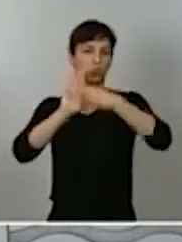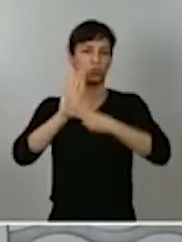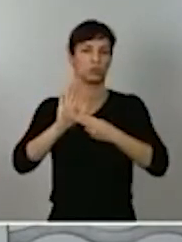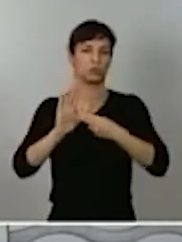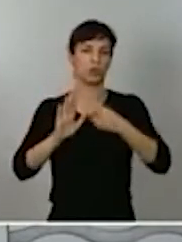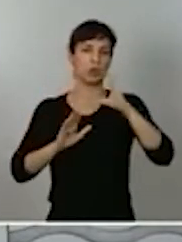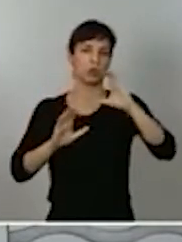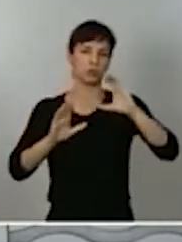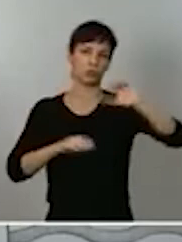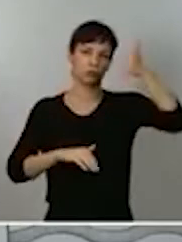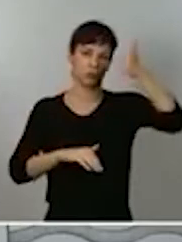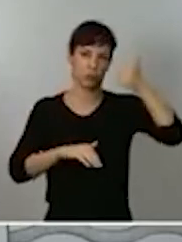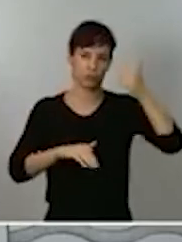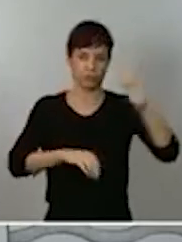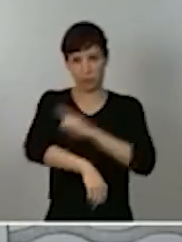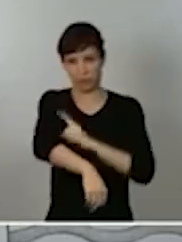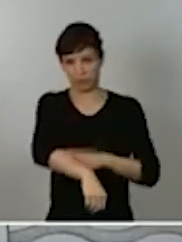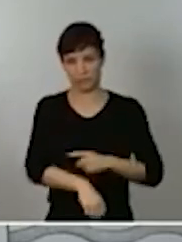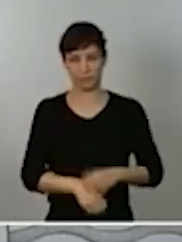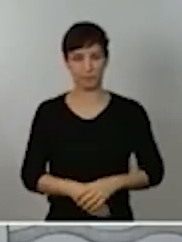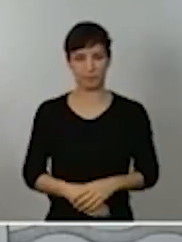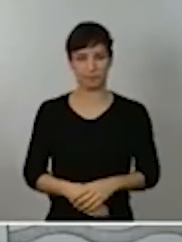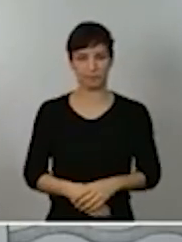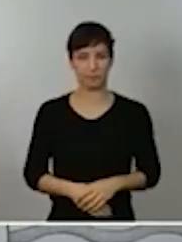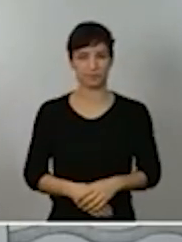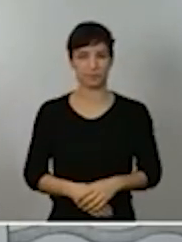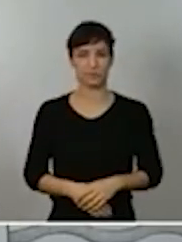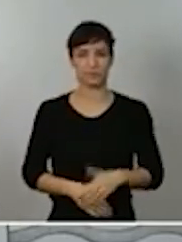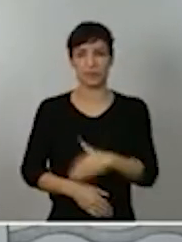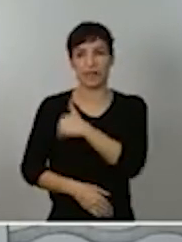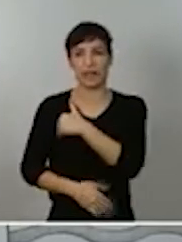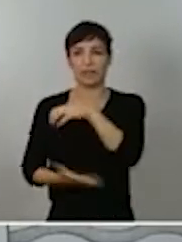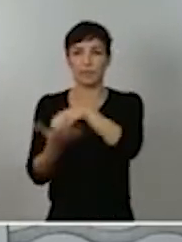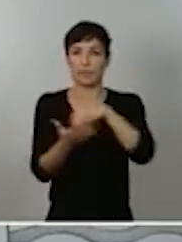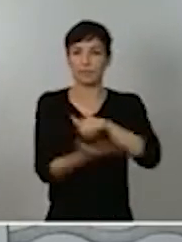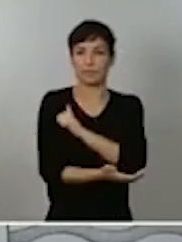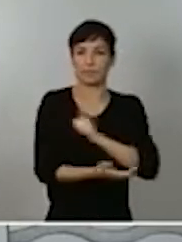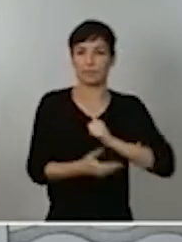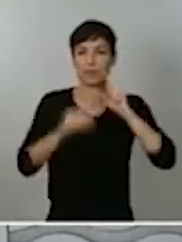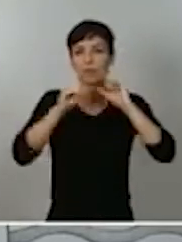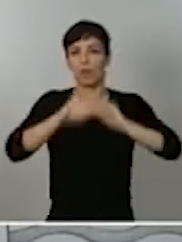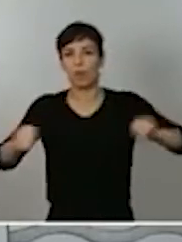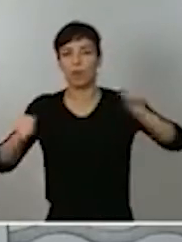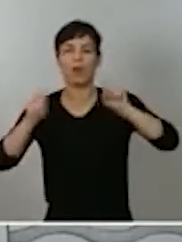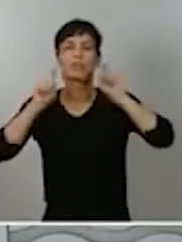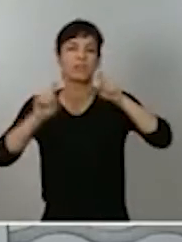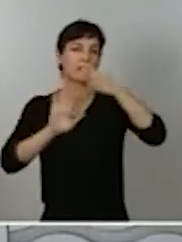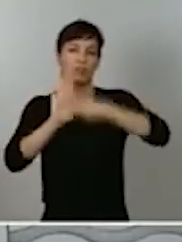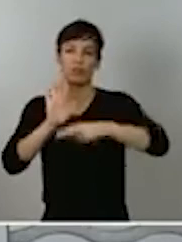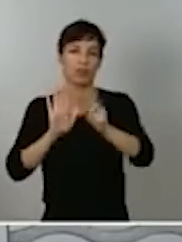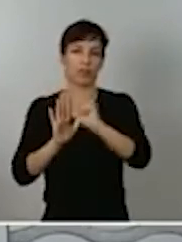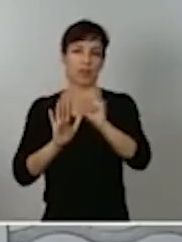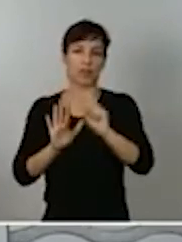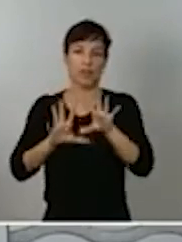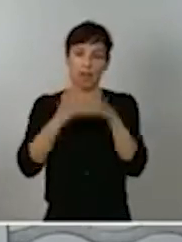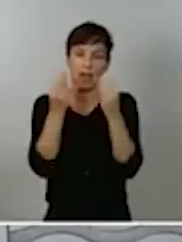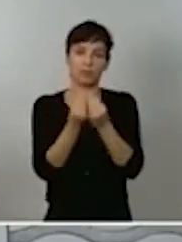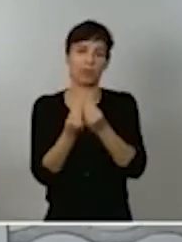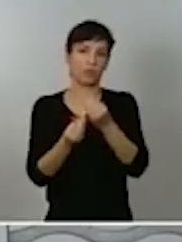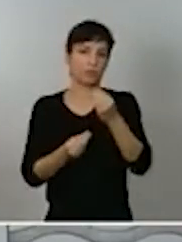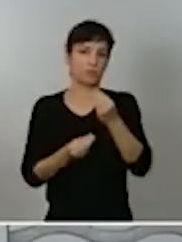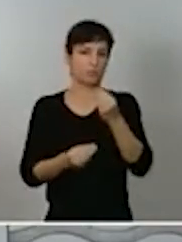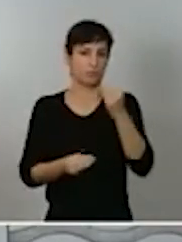Deportes. Las academias y centros privados de formación o enseñanzas no regladas reducen su aforo al 50%.